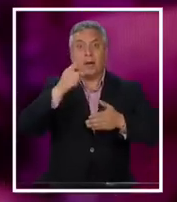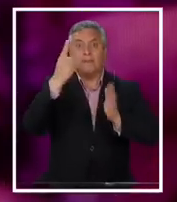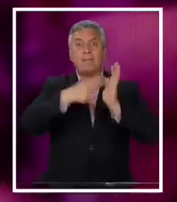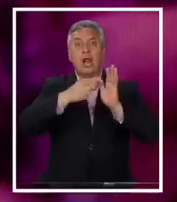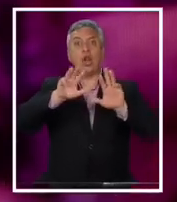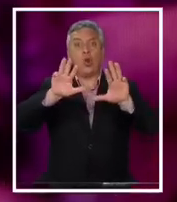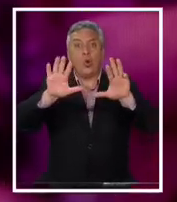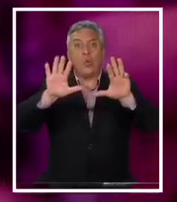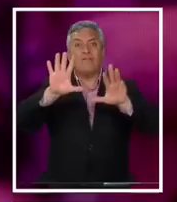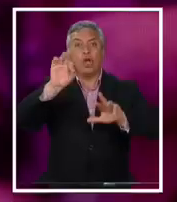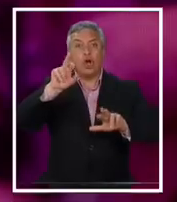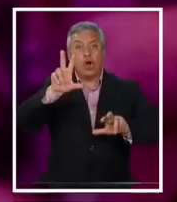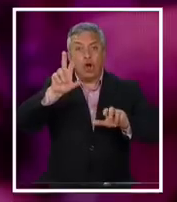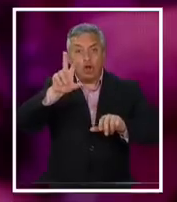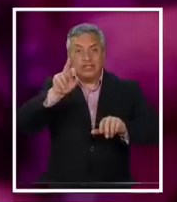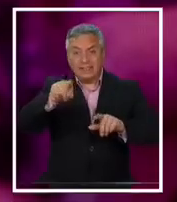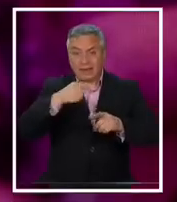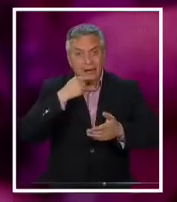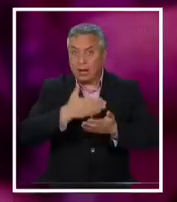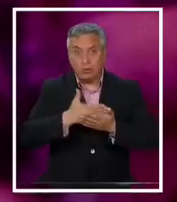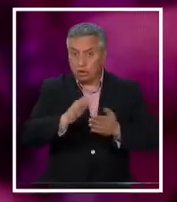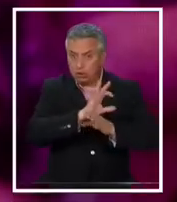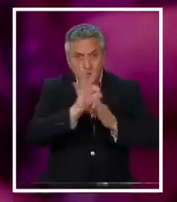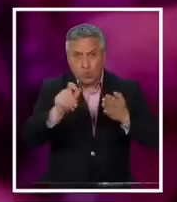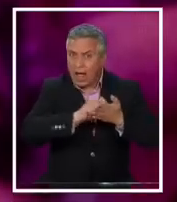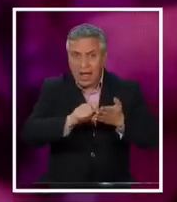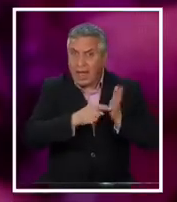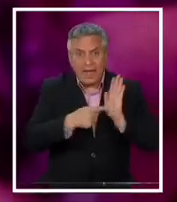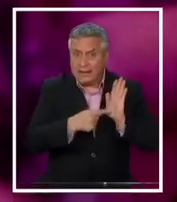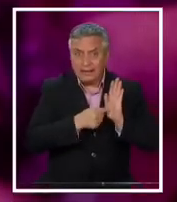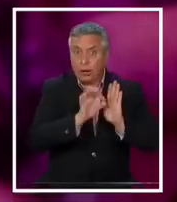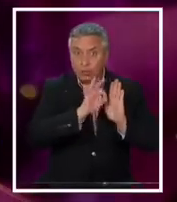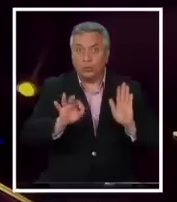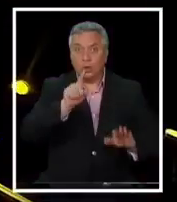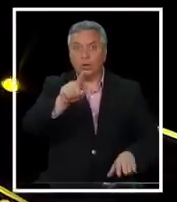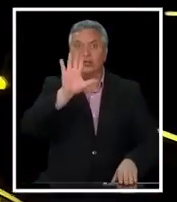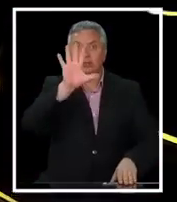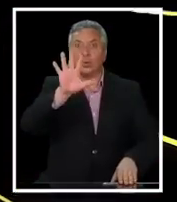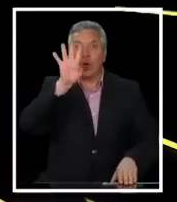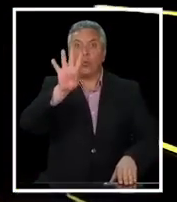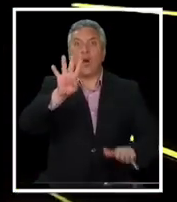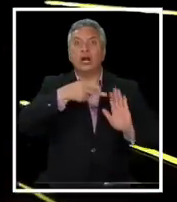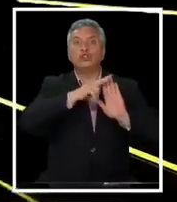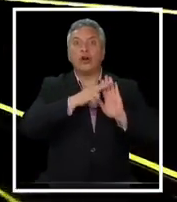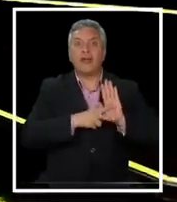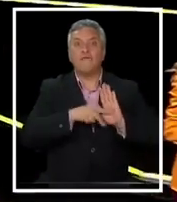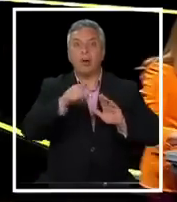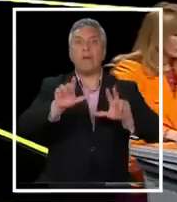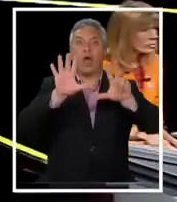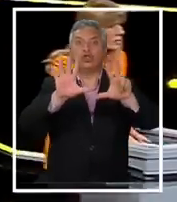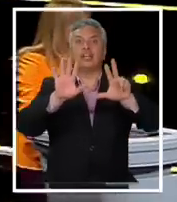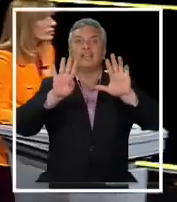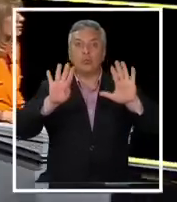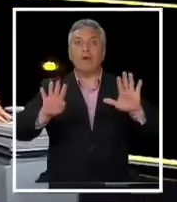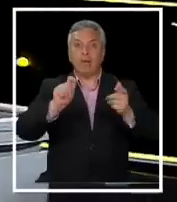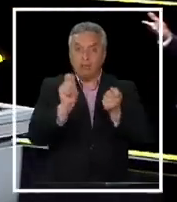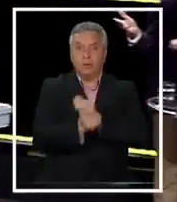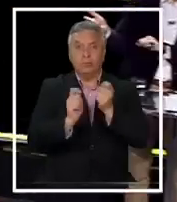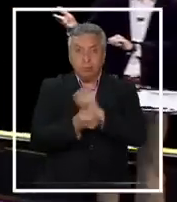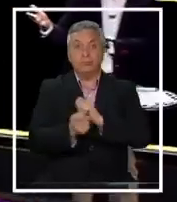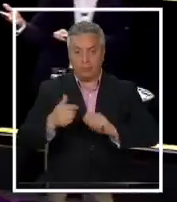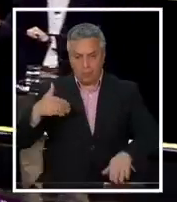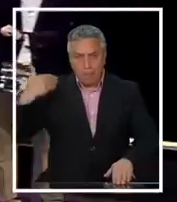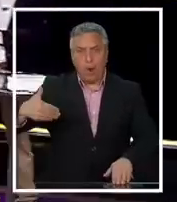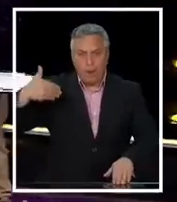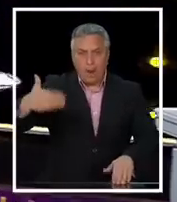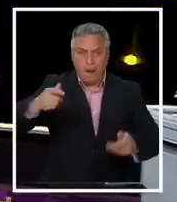80 nunca rigió como estaba escrita. Rigió con 54 reformas que se aprobaron en el año 89. Y se ha modificado